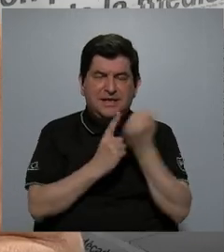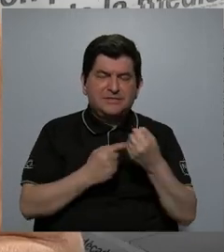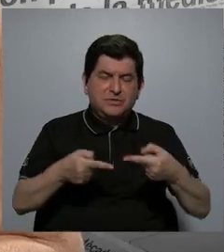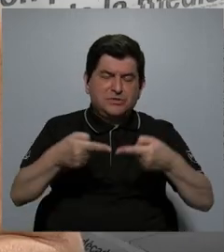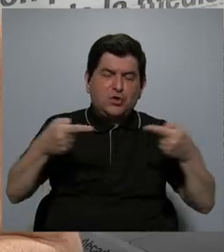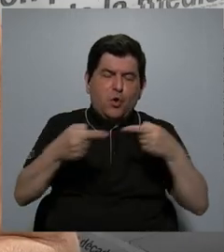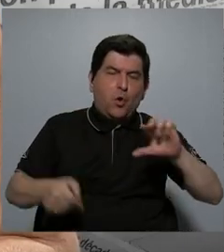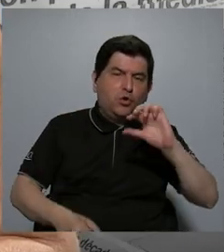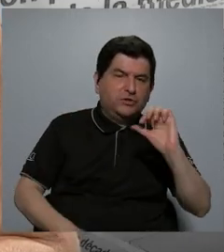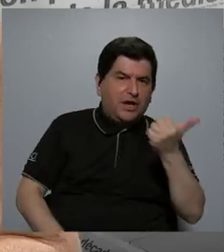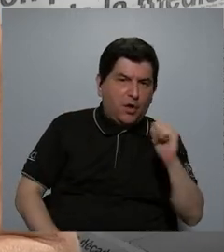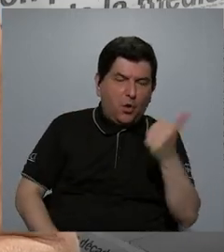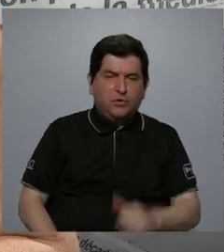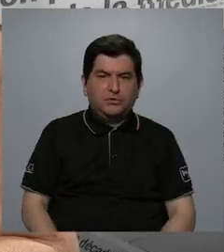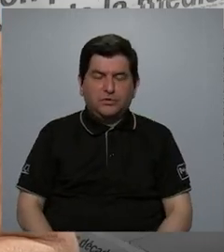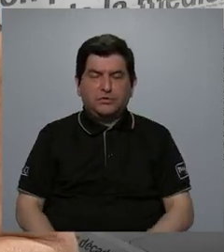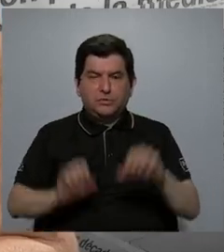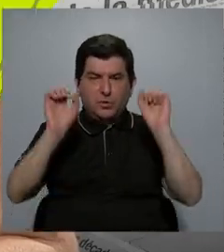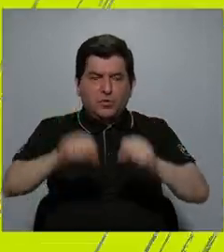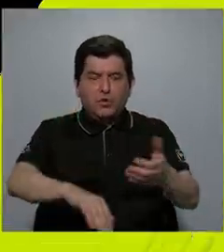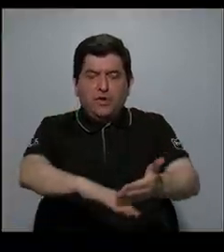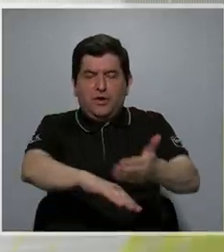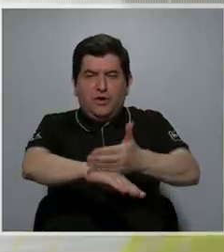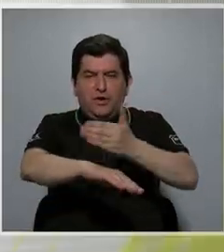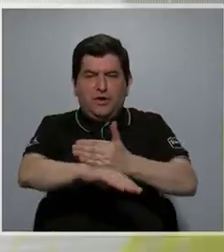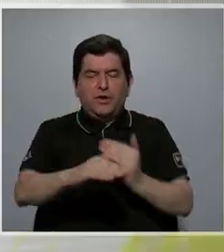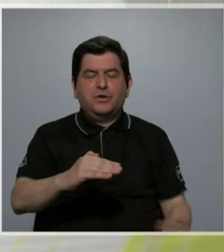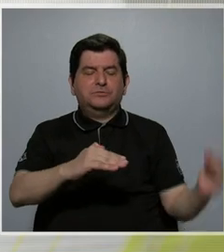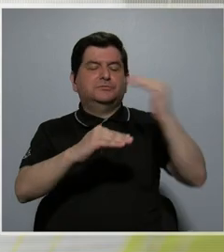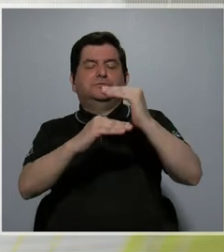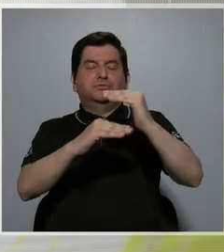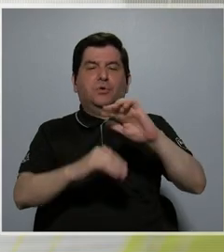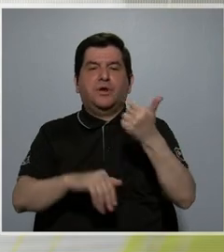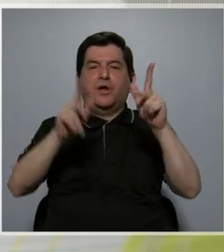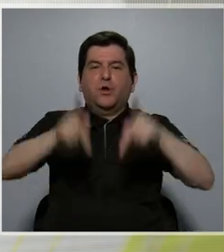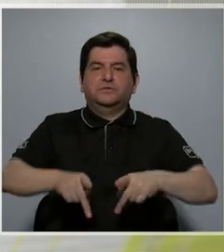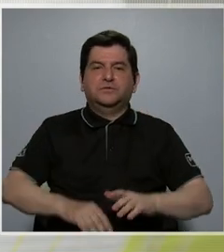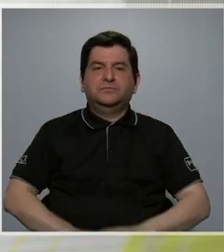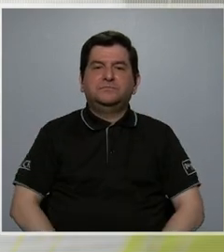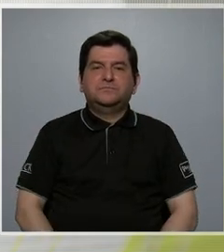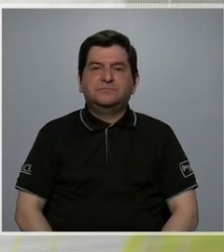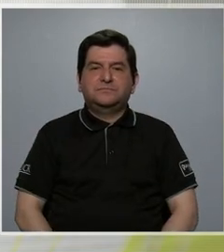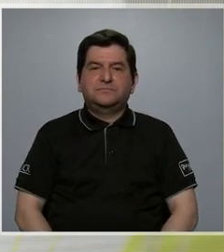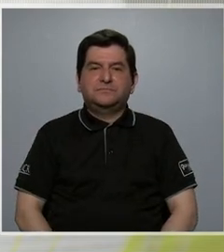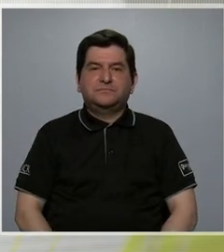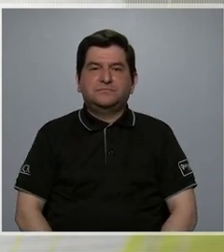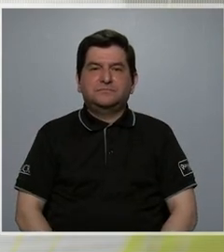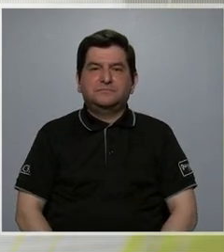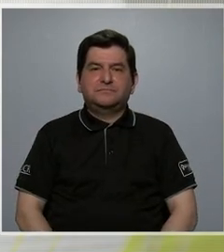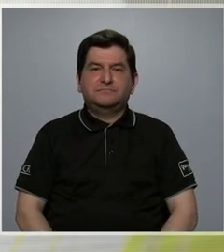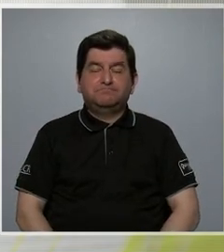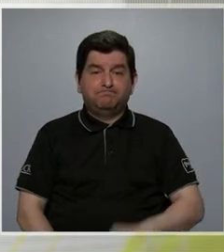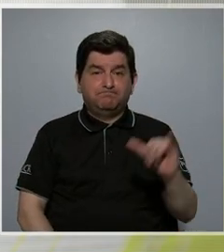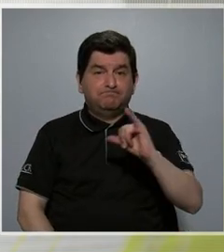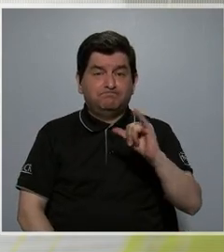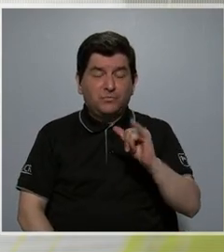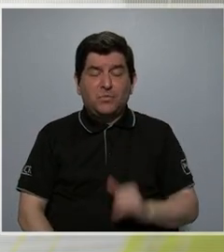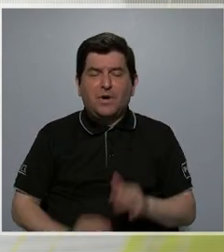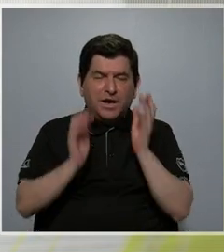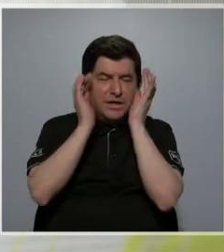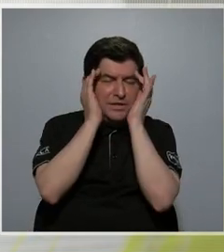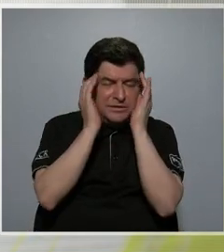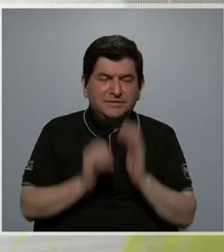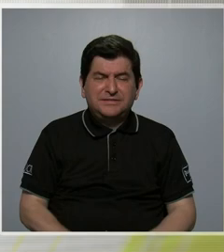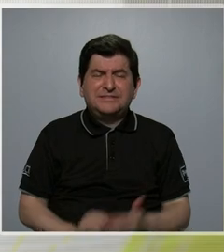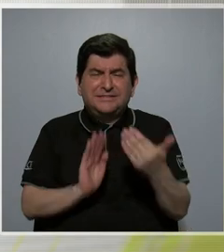otro para conseguir ascender por encima de él o de ella, ¿no? O sea, también esta ansiedad nos provoca